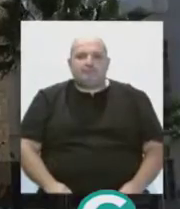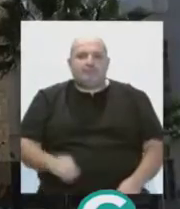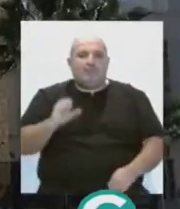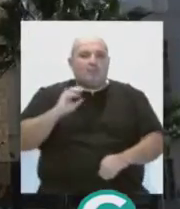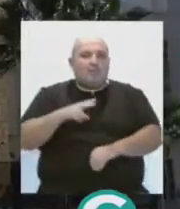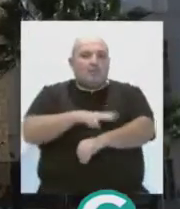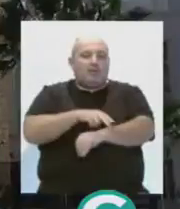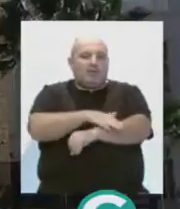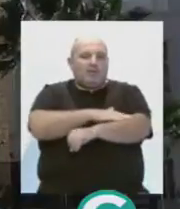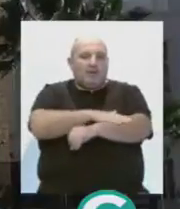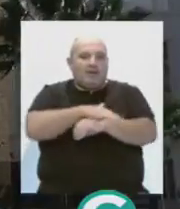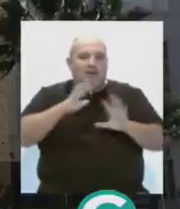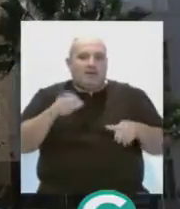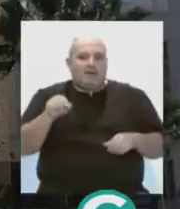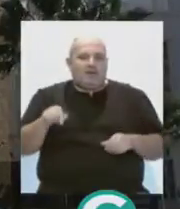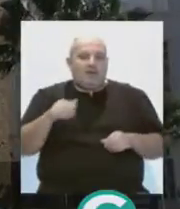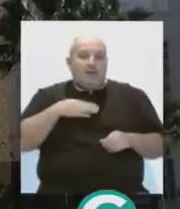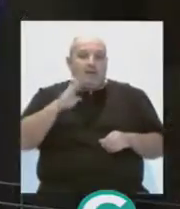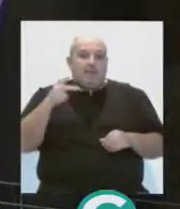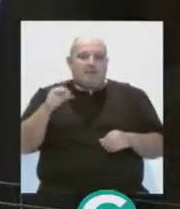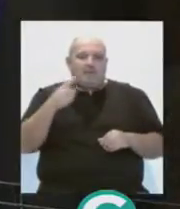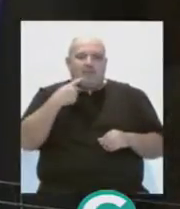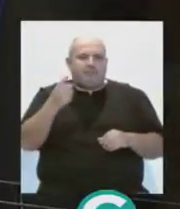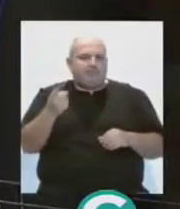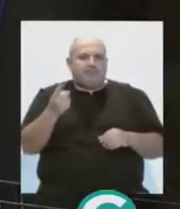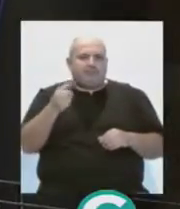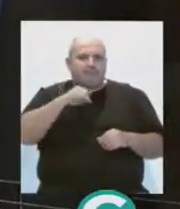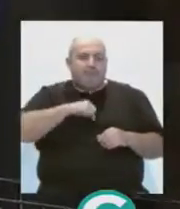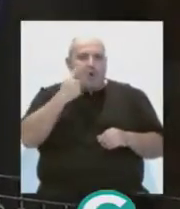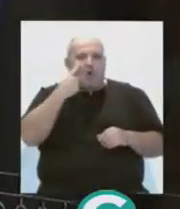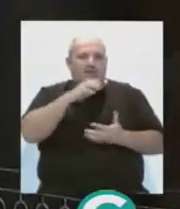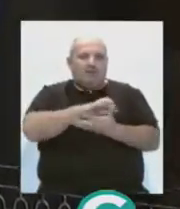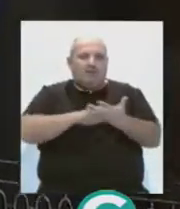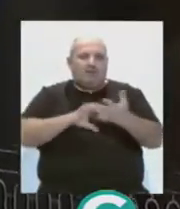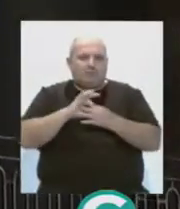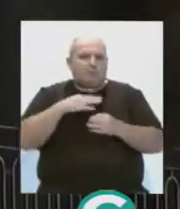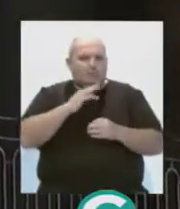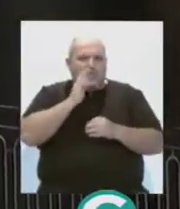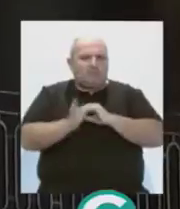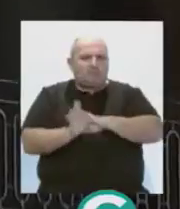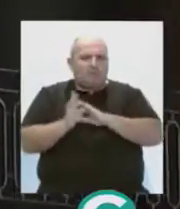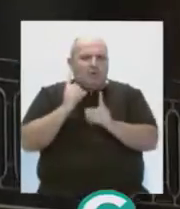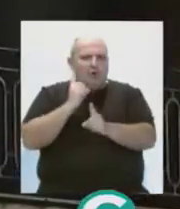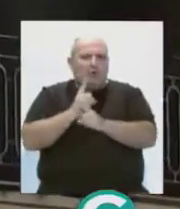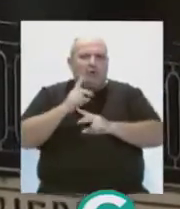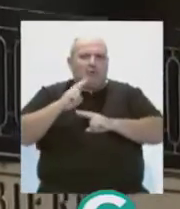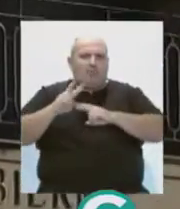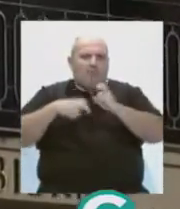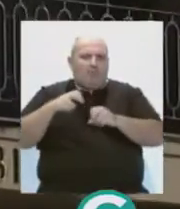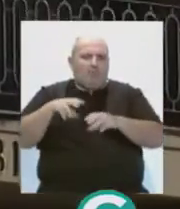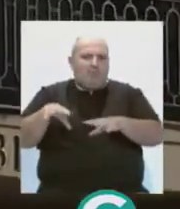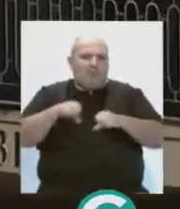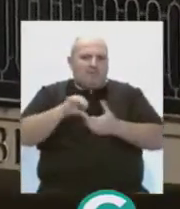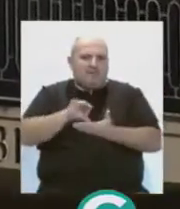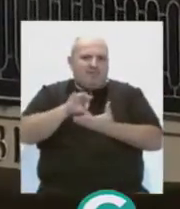El subdelegado del Gobierno en Cádiz, José Pacheco, ha insistido en nota de prensa que sigue estando en contra del recurso de la municipalización de